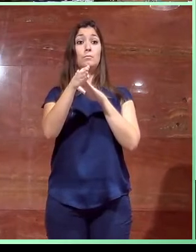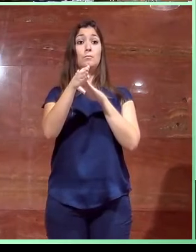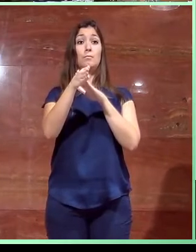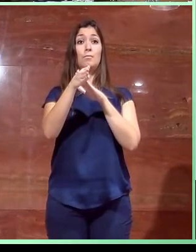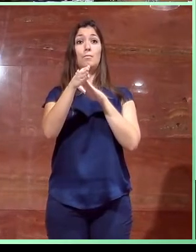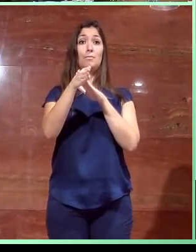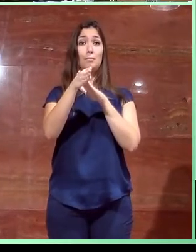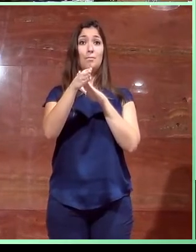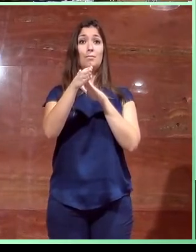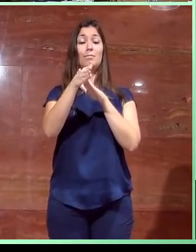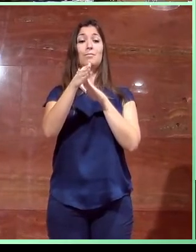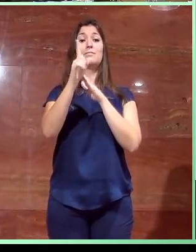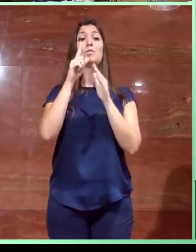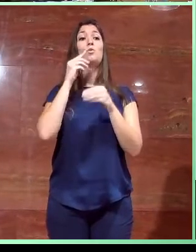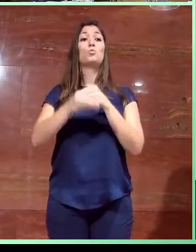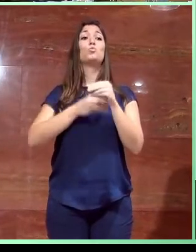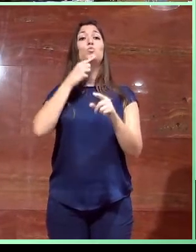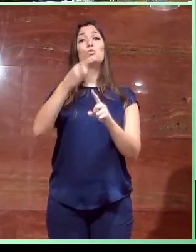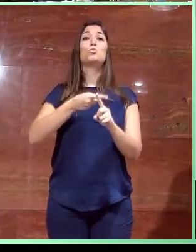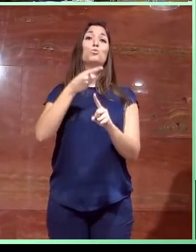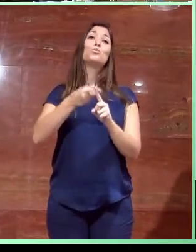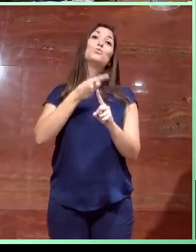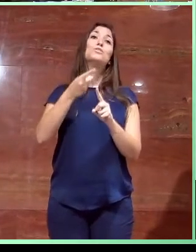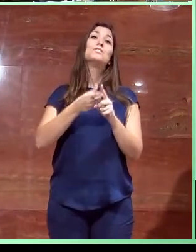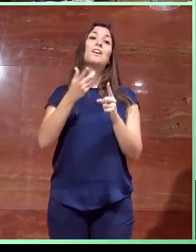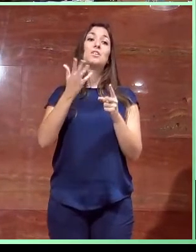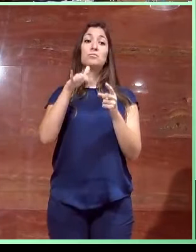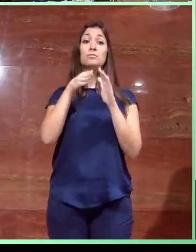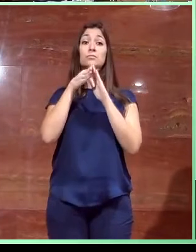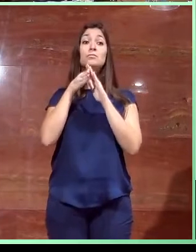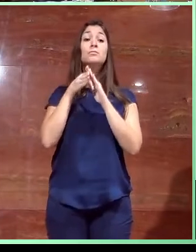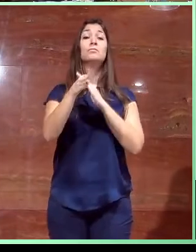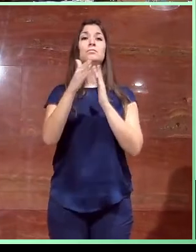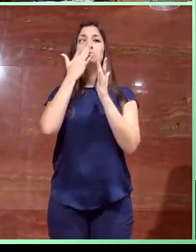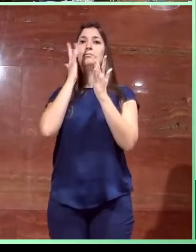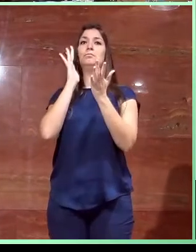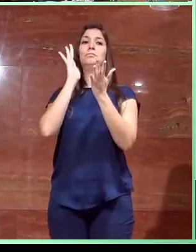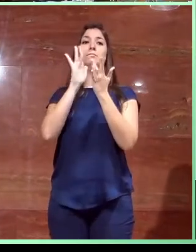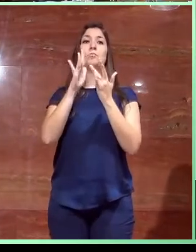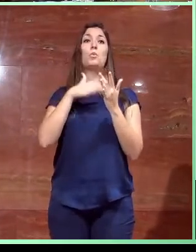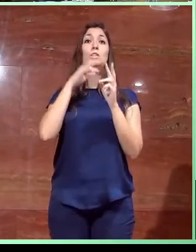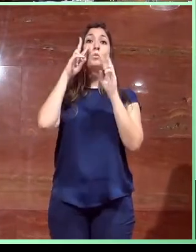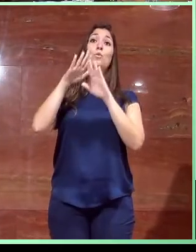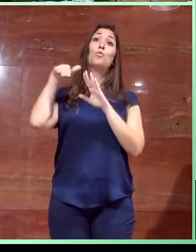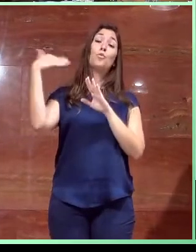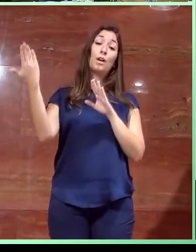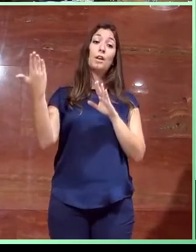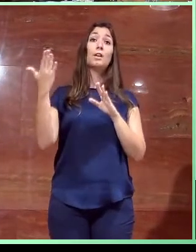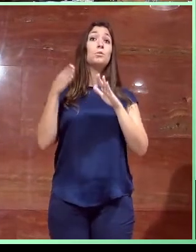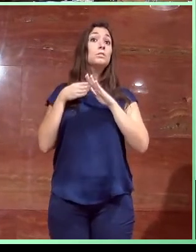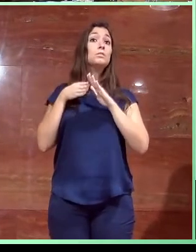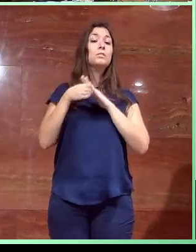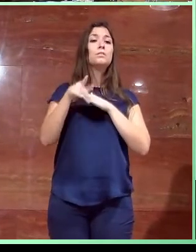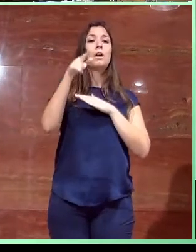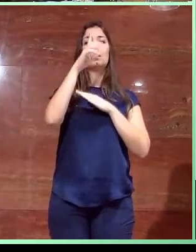al hall que muchas veces se utiliza también, pues eso como una forma de relación con el exterior y también se hacen muchas